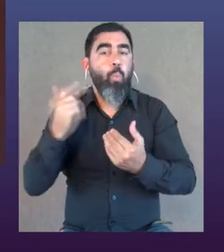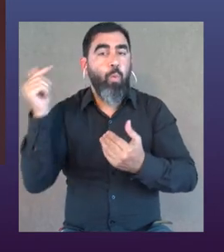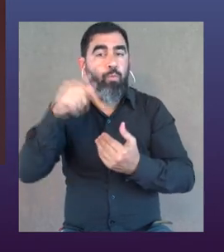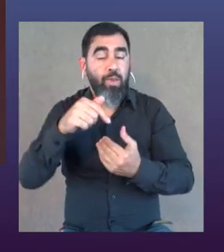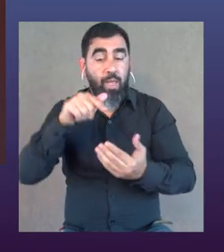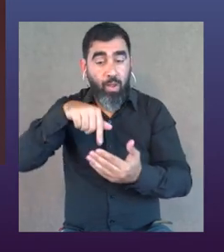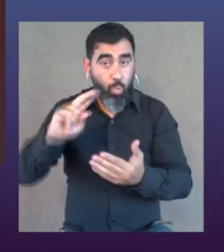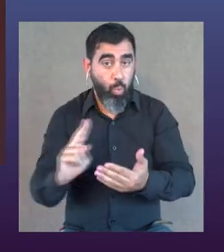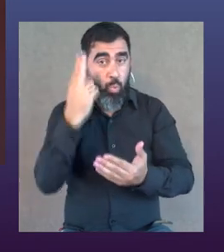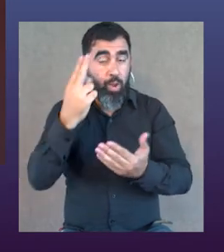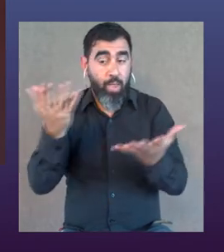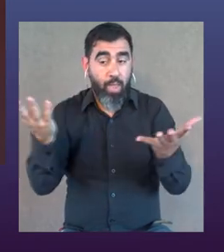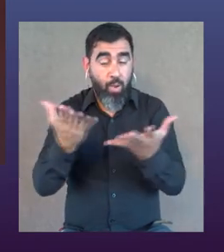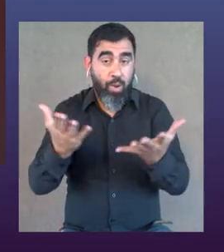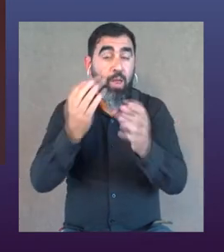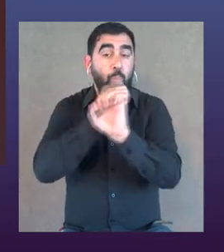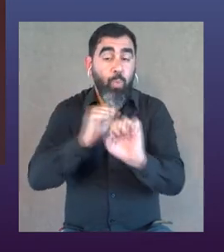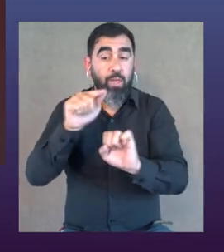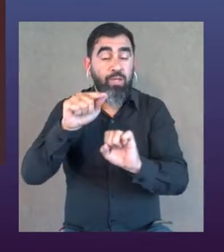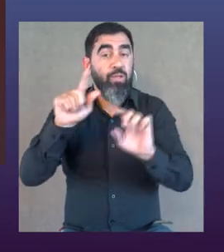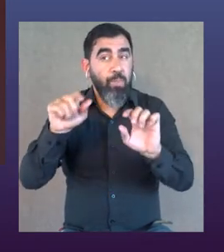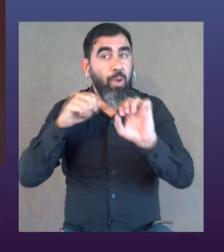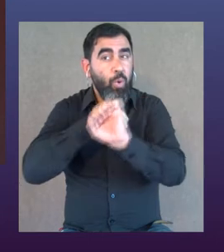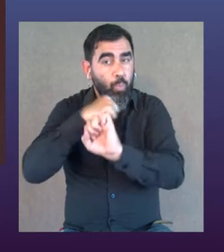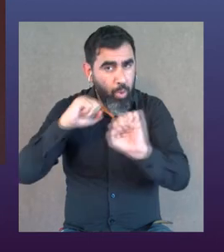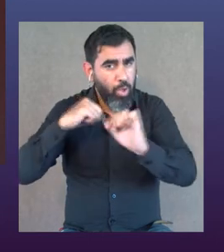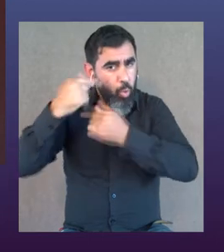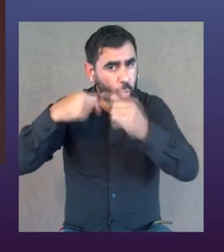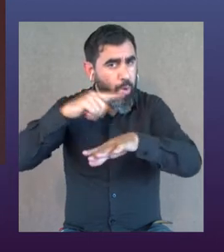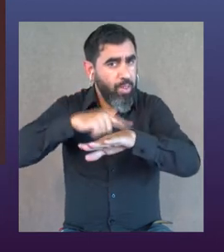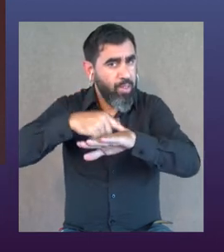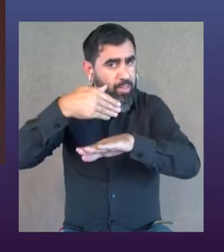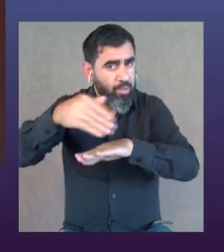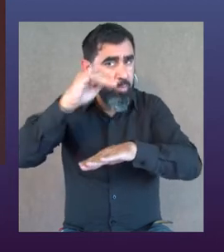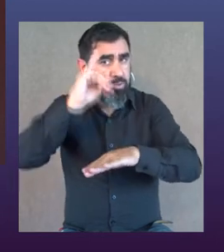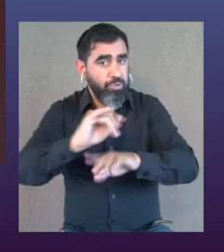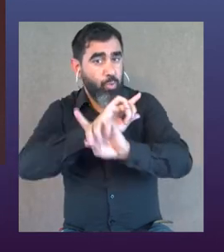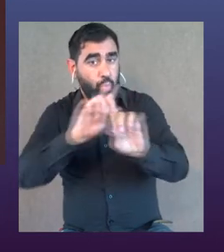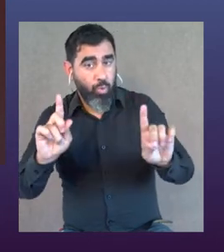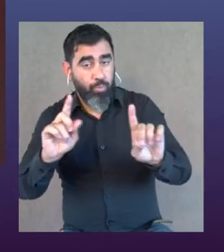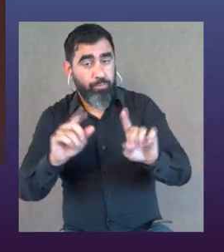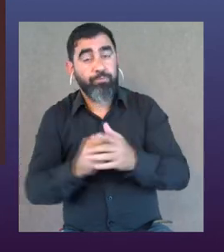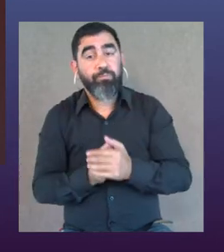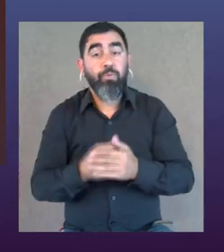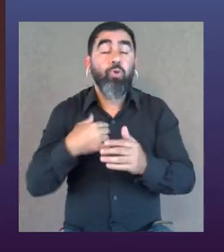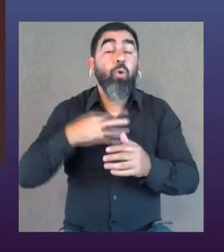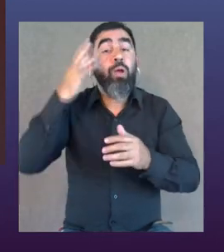la realidad de nuestro país, como para que estas cuestiones se puedan sostener en el tiempo.